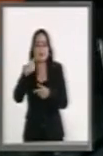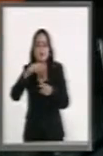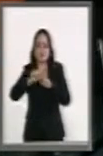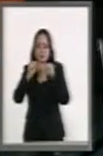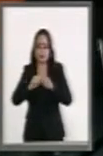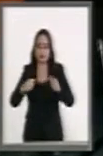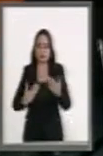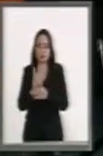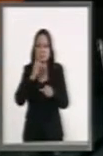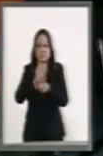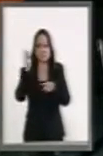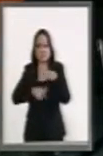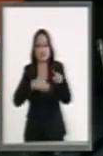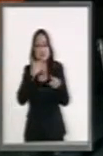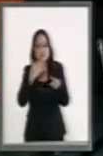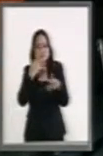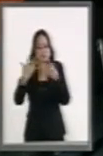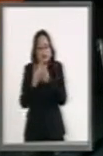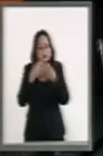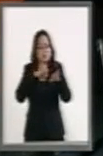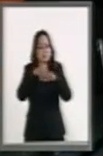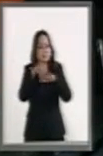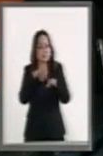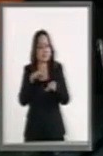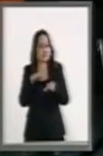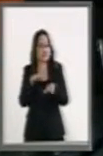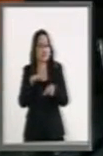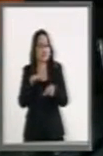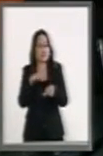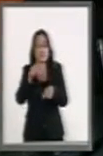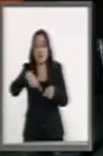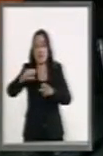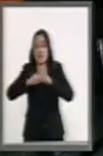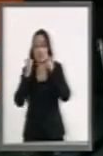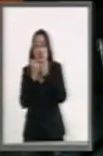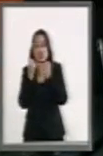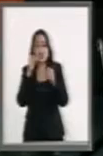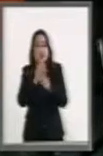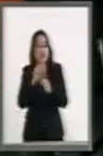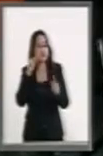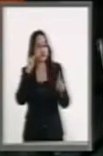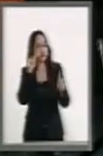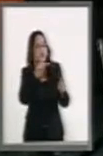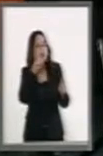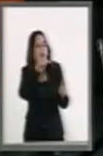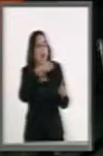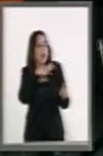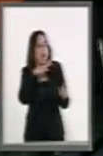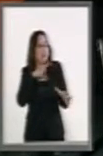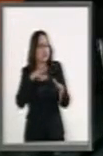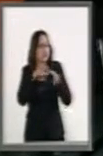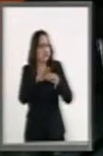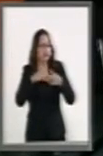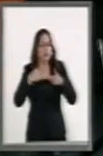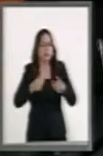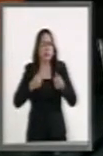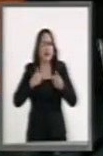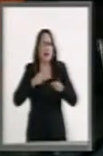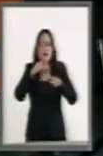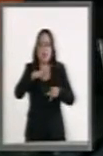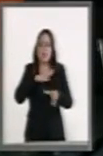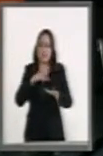nacional anticorrupción. Y vi cómo la sociedad civil tiene un gran entendimiento, una gran